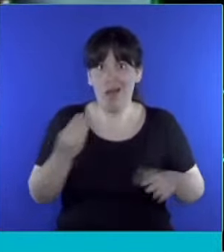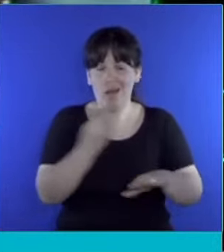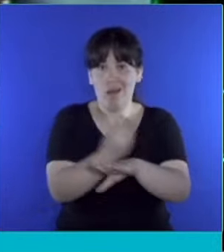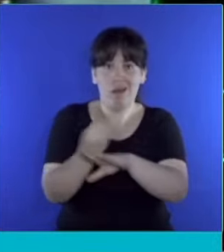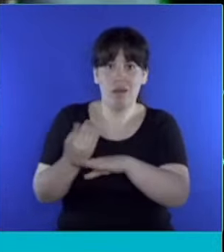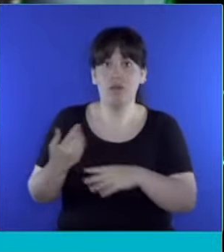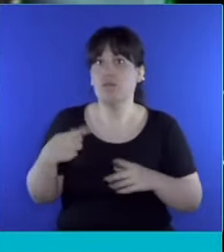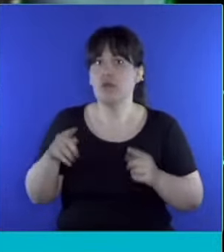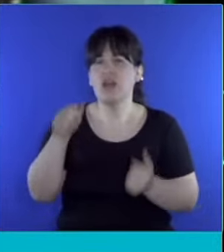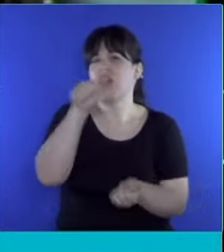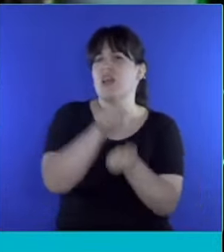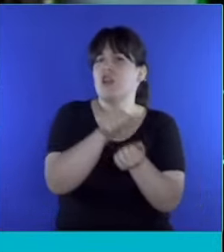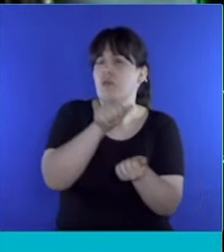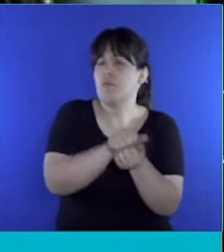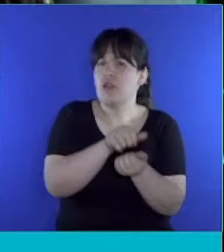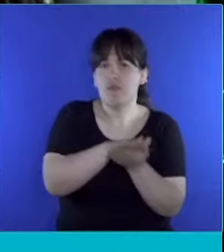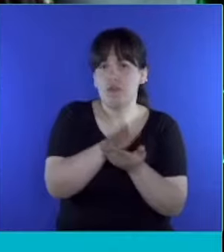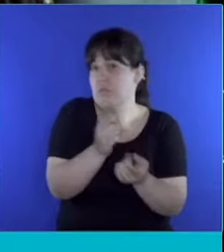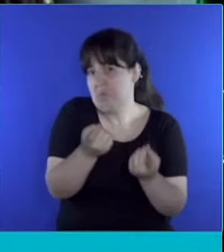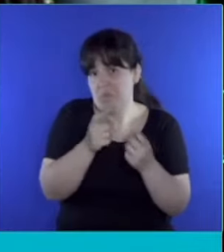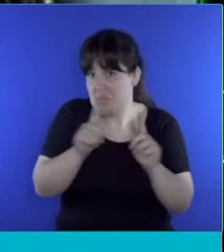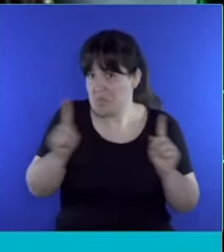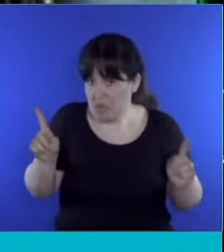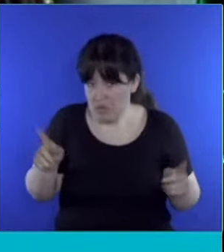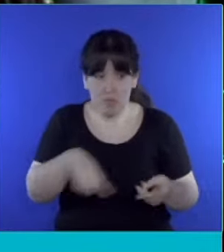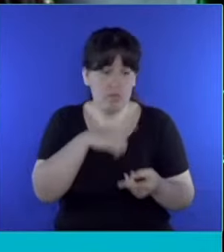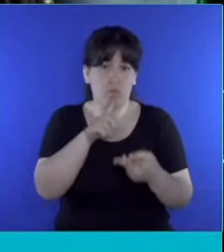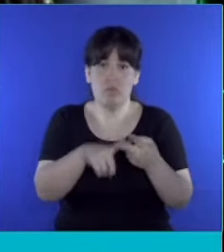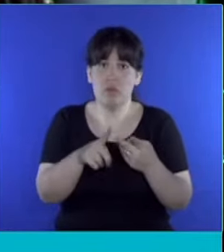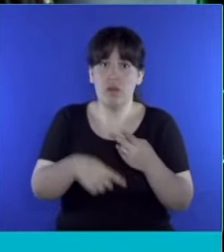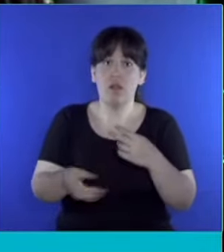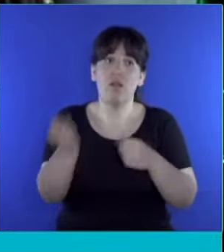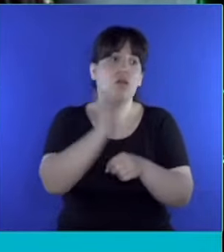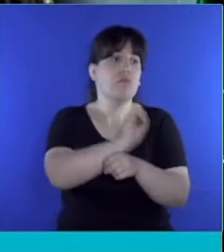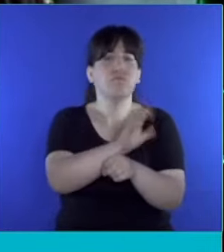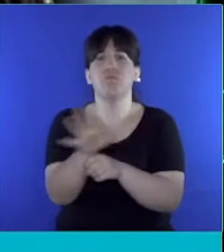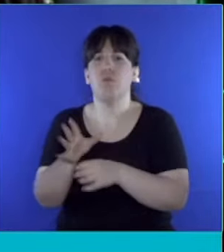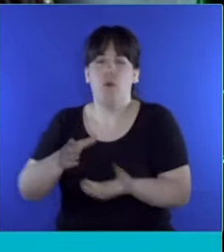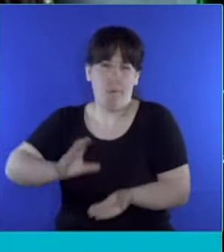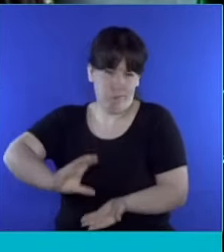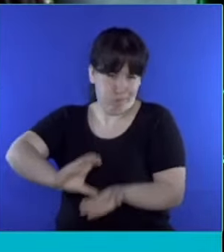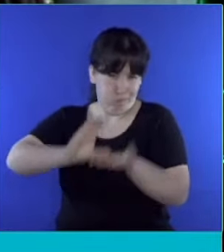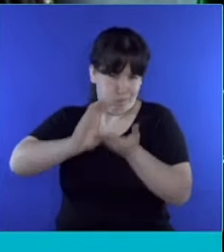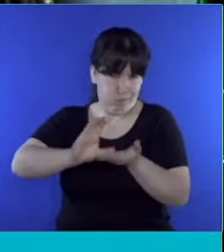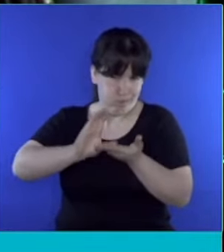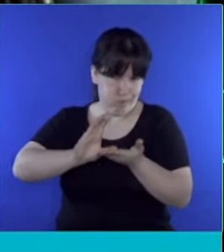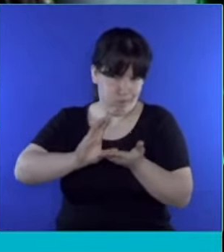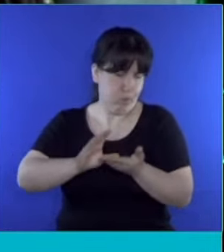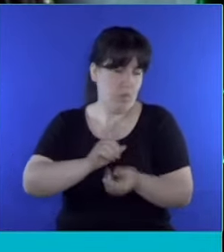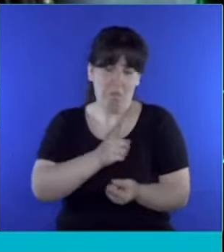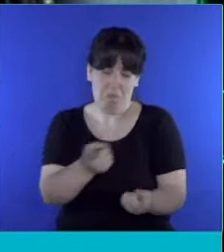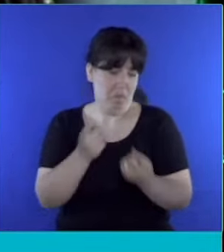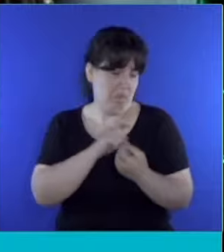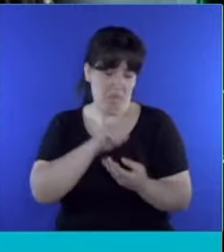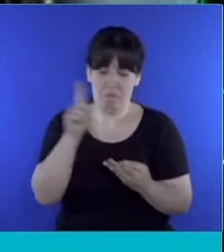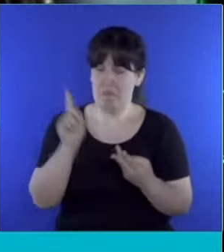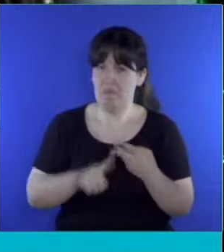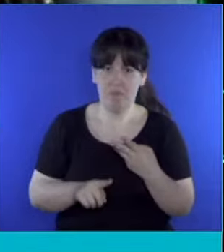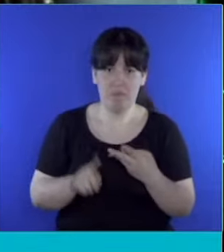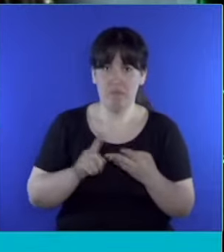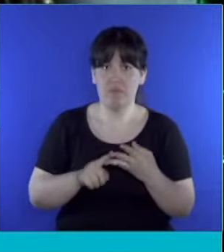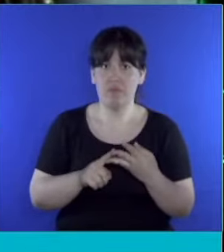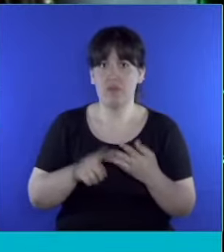no tendrán que imprimir la boleta, no tendrán que hacer la distribución de los fajos en el correo, no tendrán que hacer la